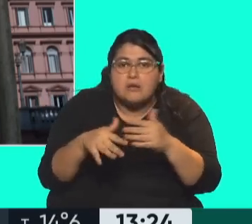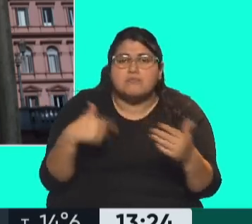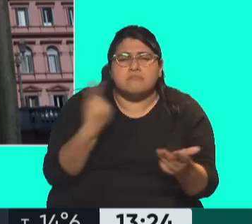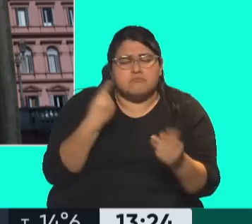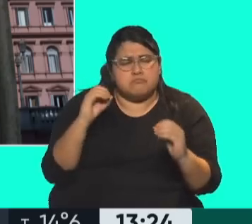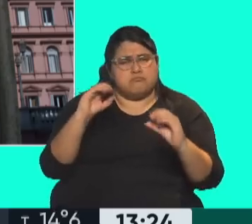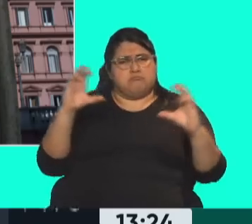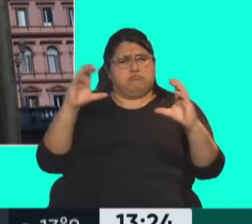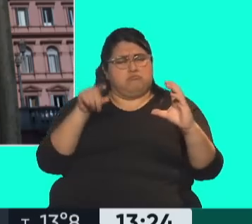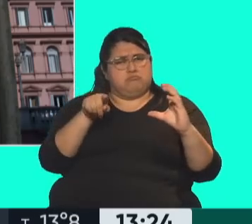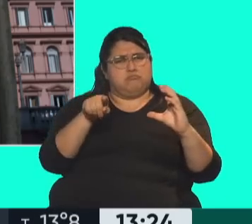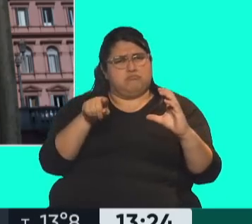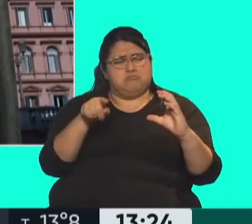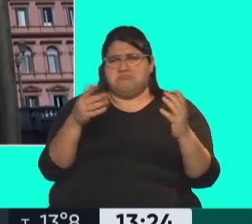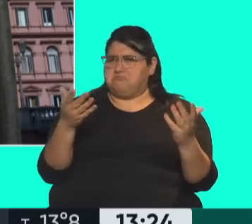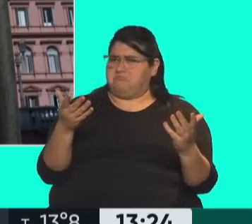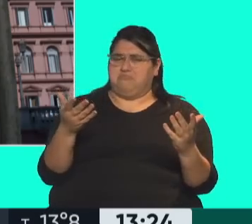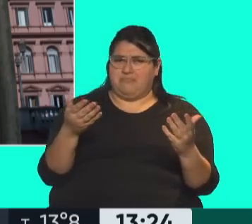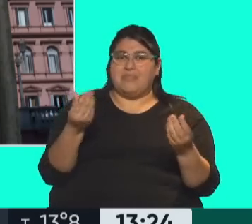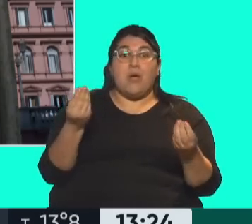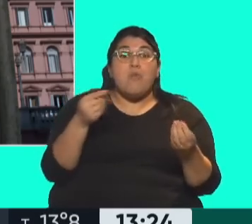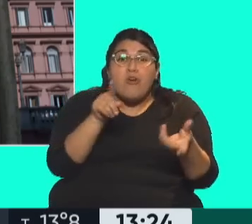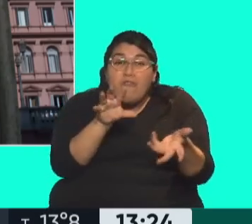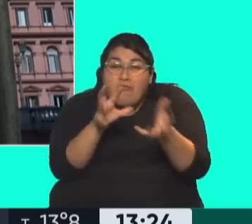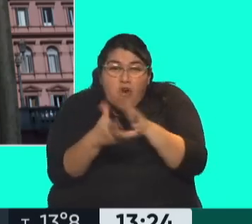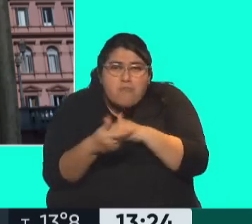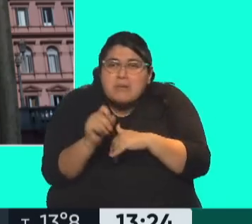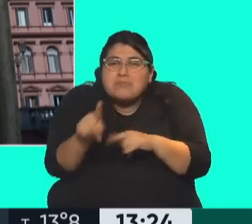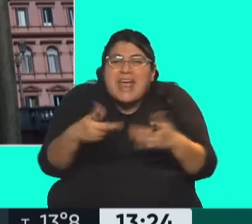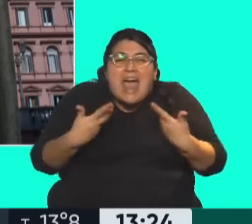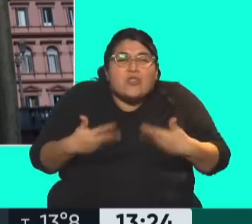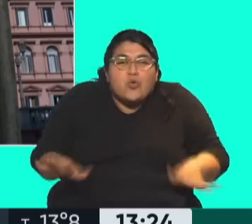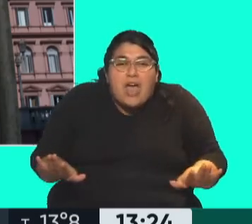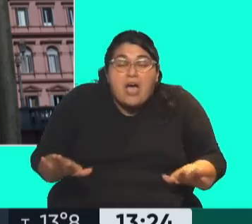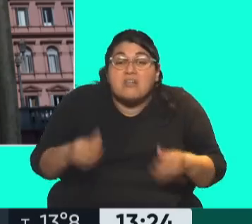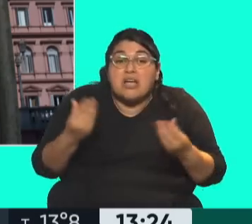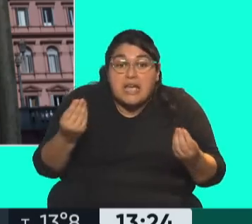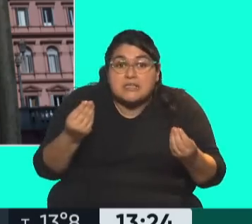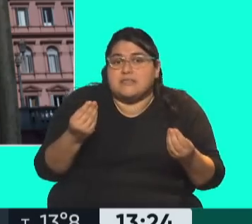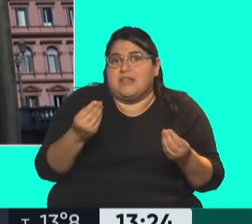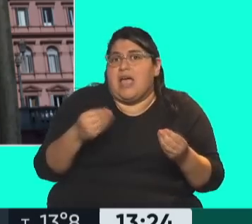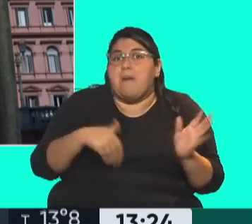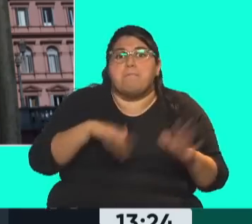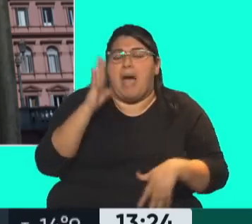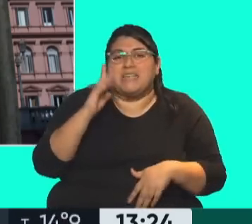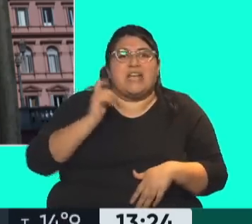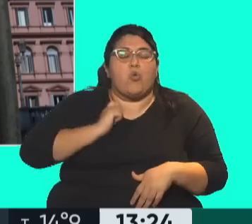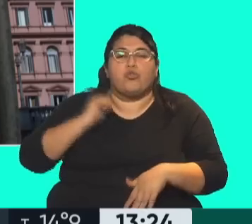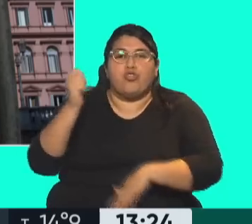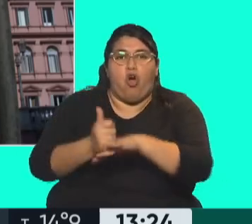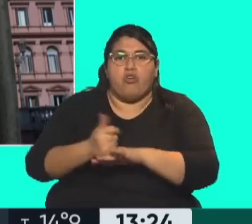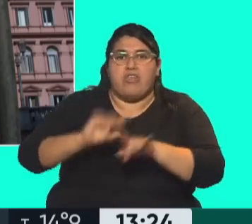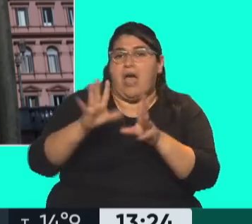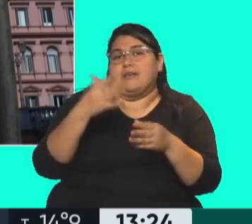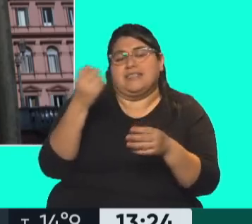nos llamó poderosamente la atención porque el gesto más natural hubiese sido tomar a la vicepresidenta y llevarla a la